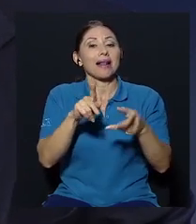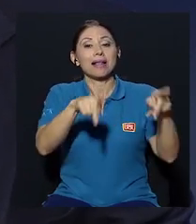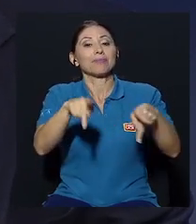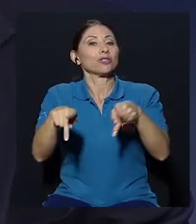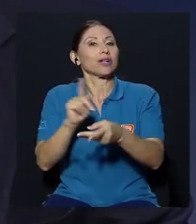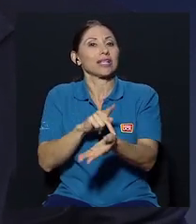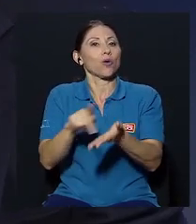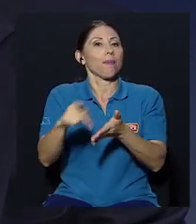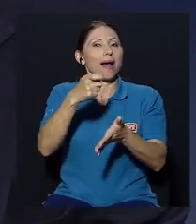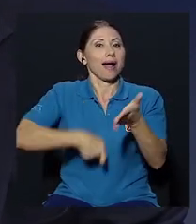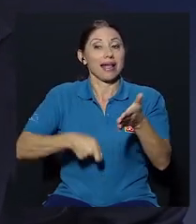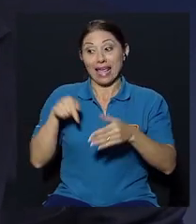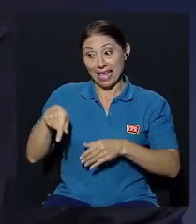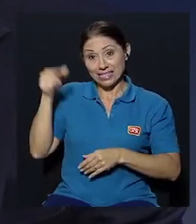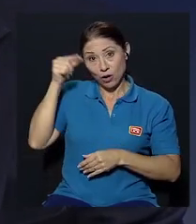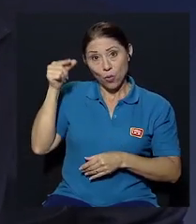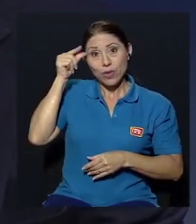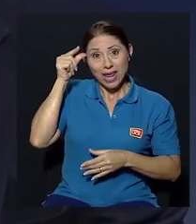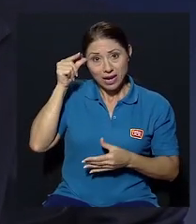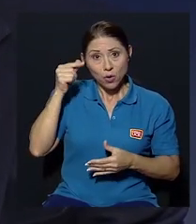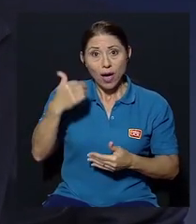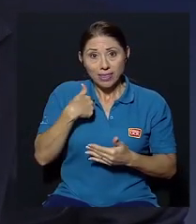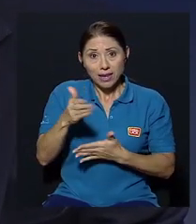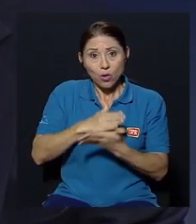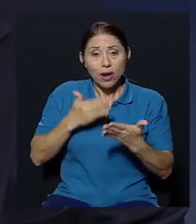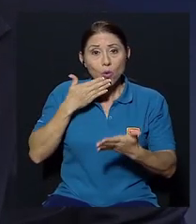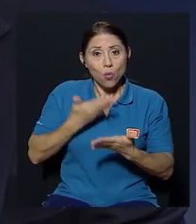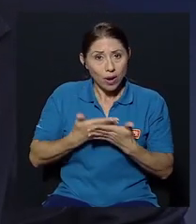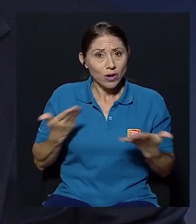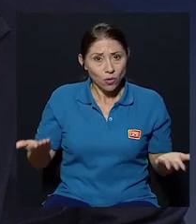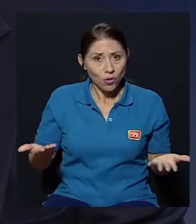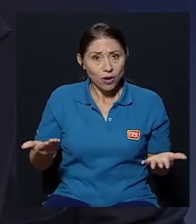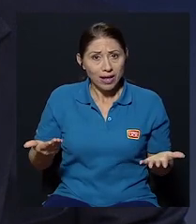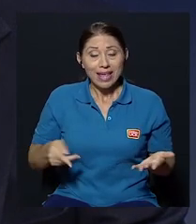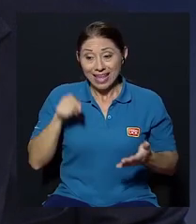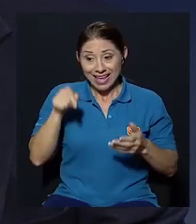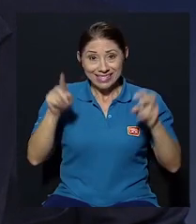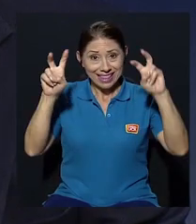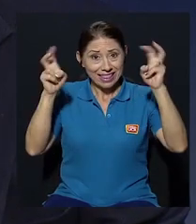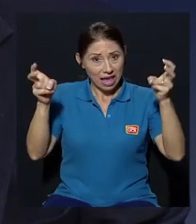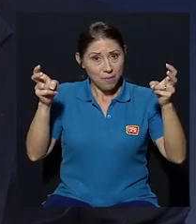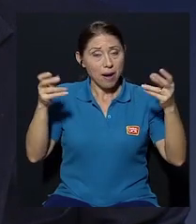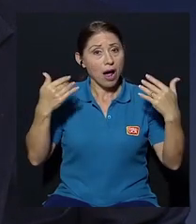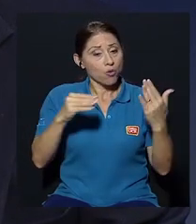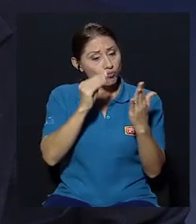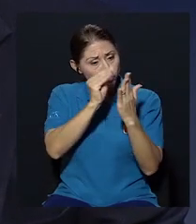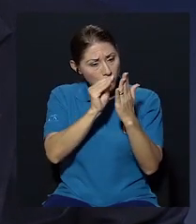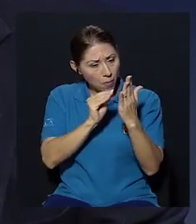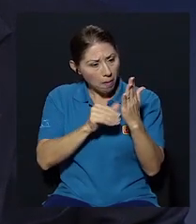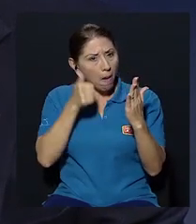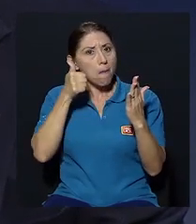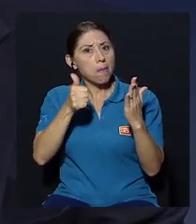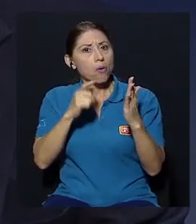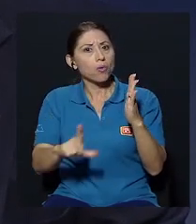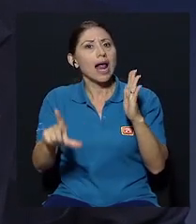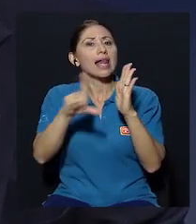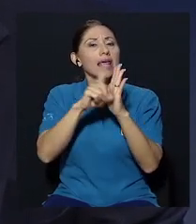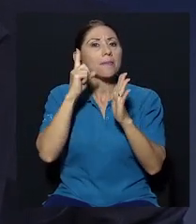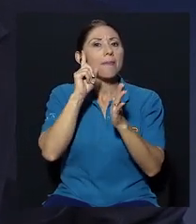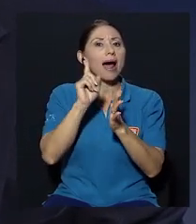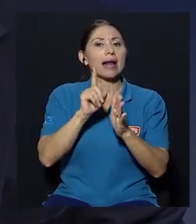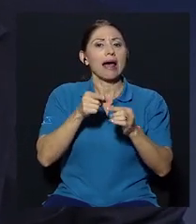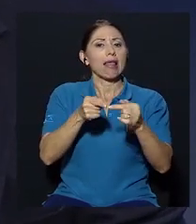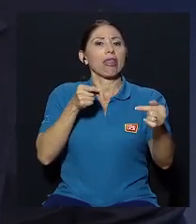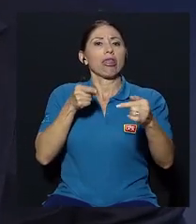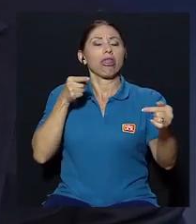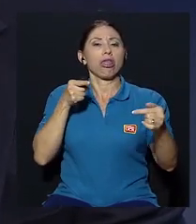que hizo bueno este gobierno con todas las diferencias que yo he tenido en algunos otros campos es enviar un paquete en ese campo formidable una ley para combatir el